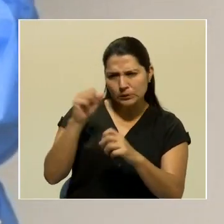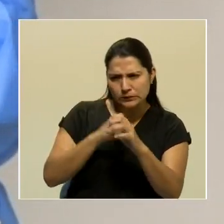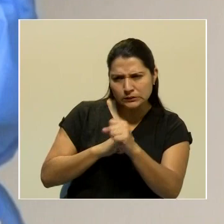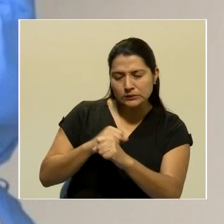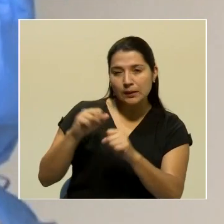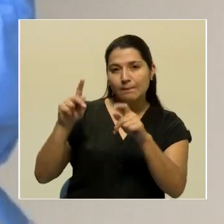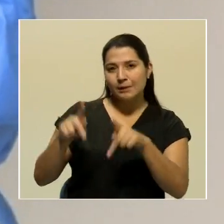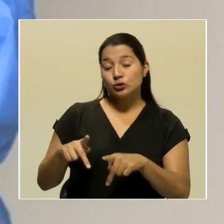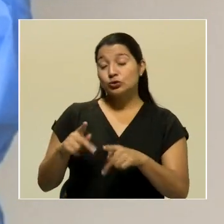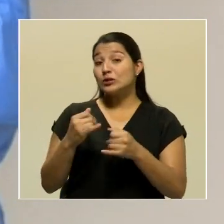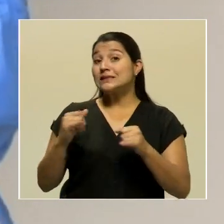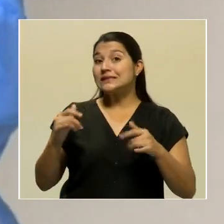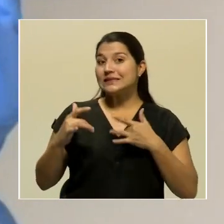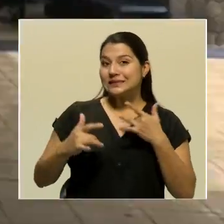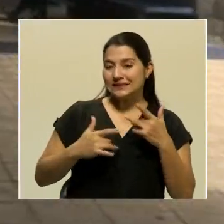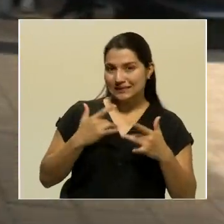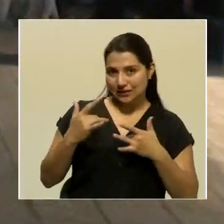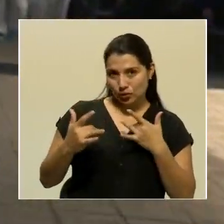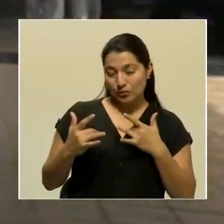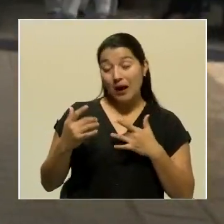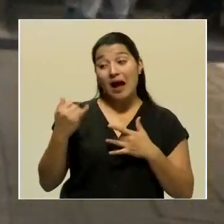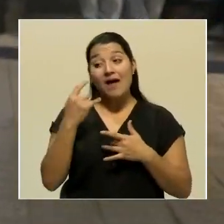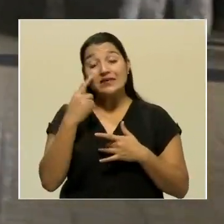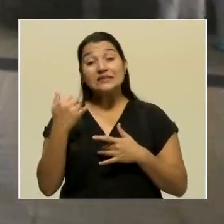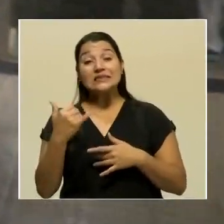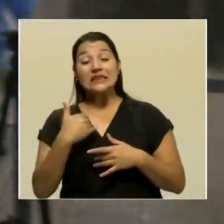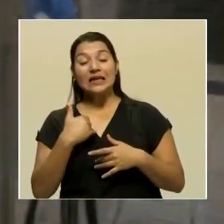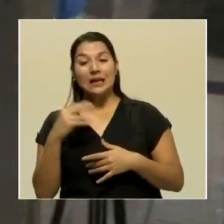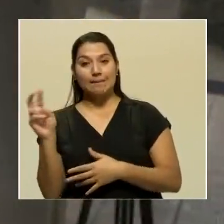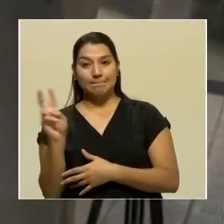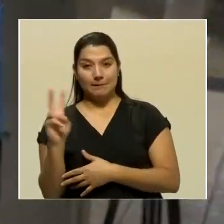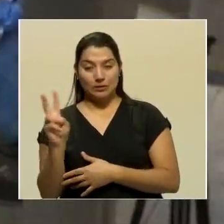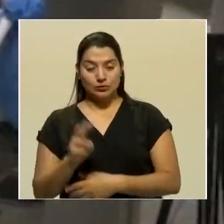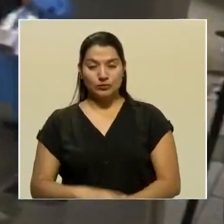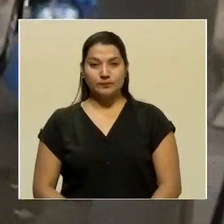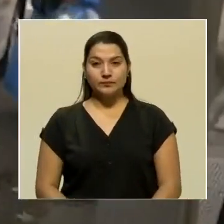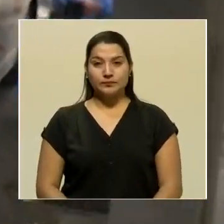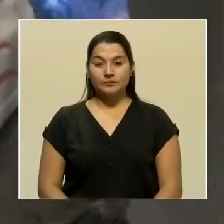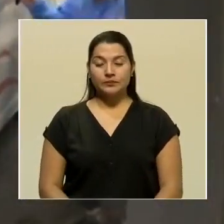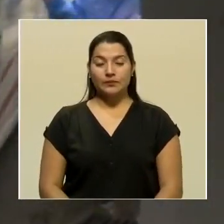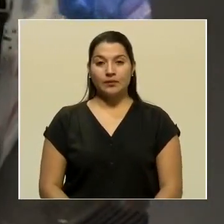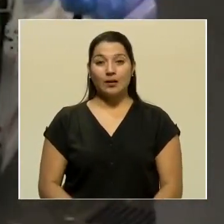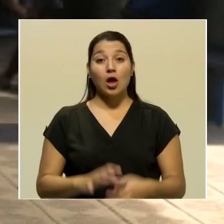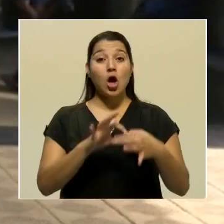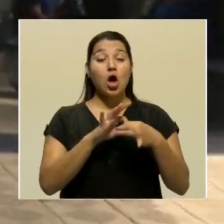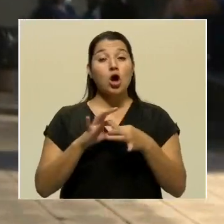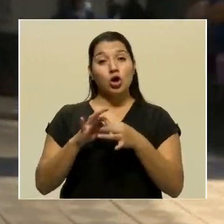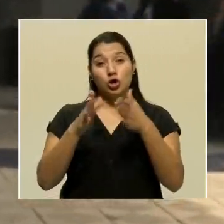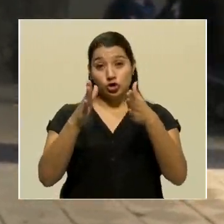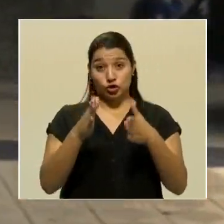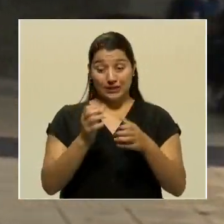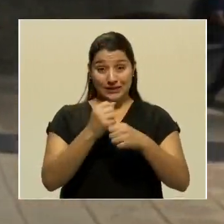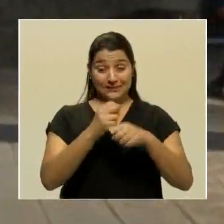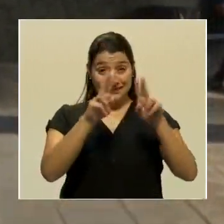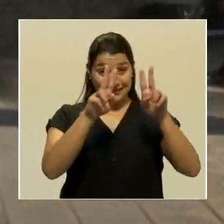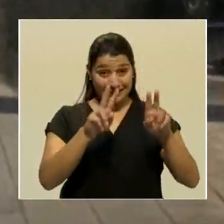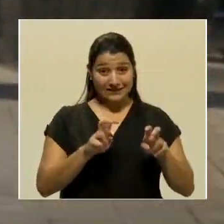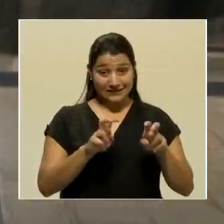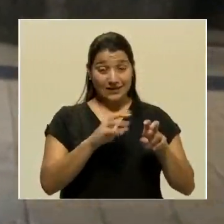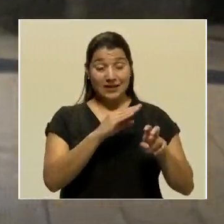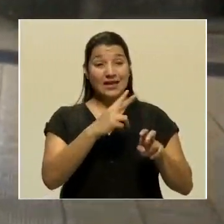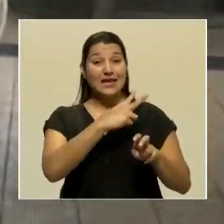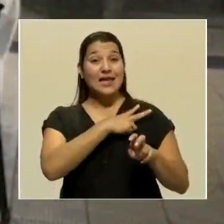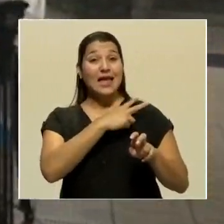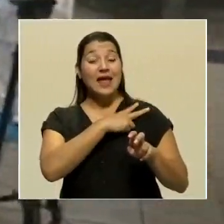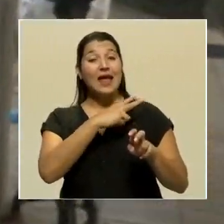asintomáticas portadoras del virus SARS-CoV-2. La coordinadora del testeo masivo y jefa del